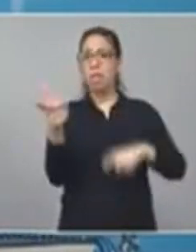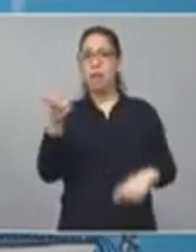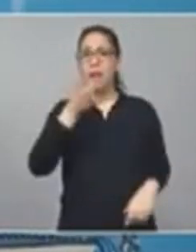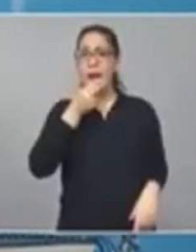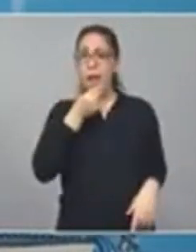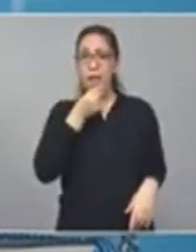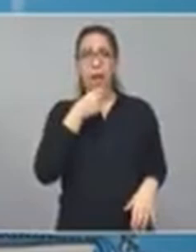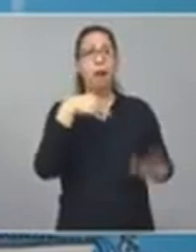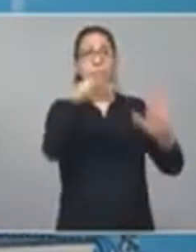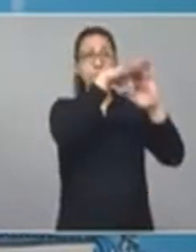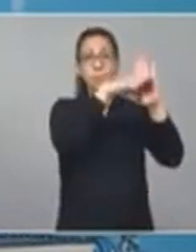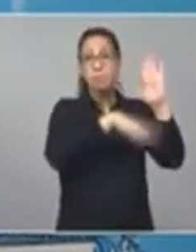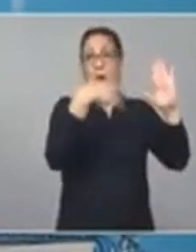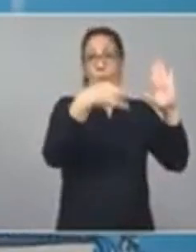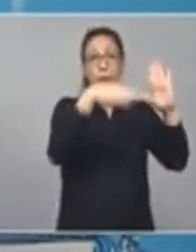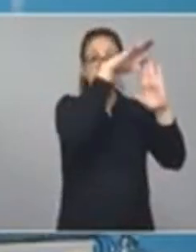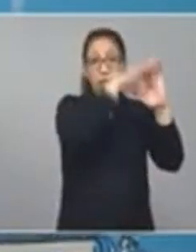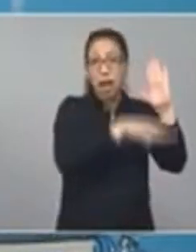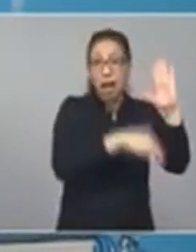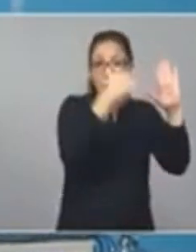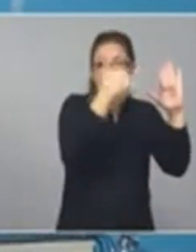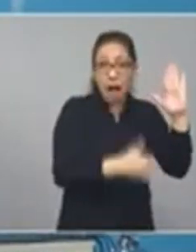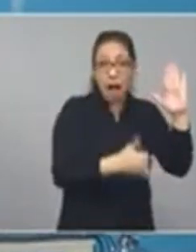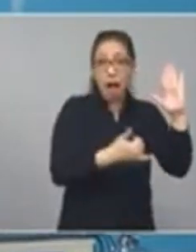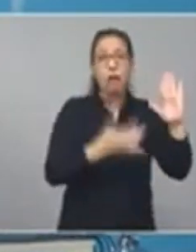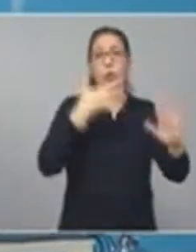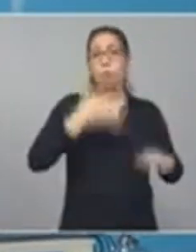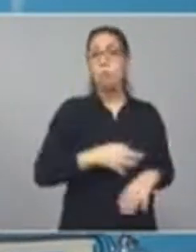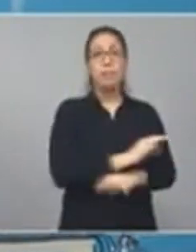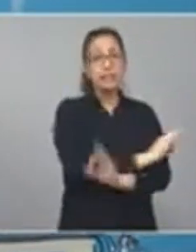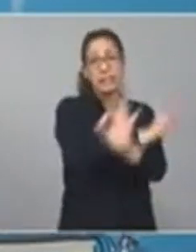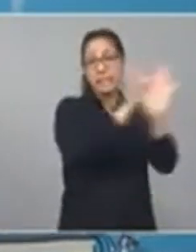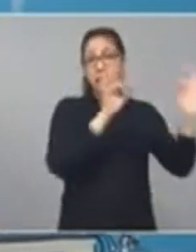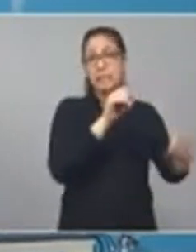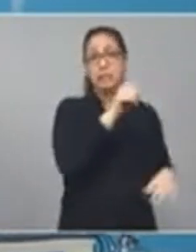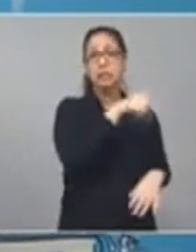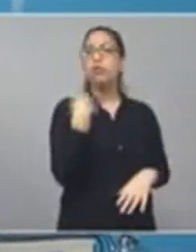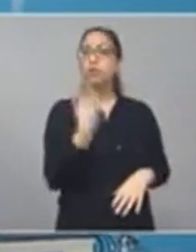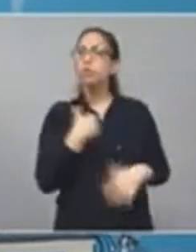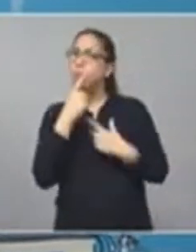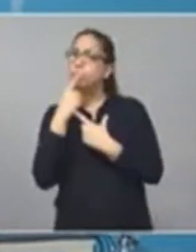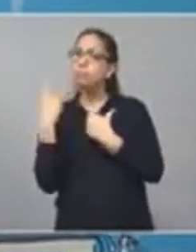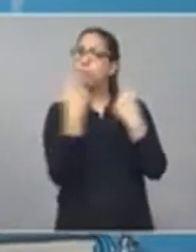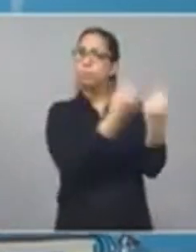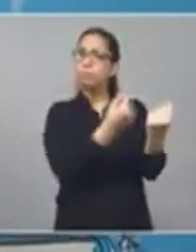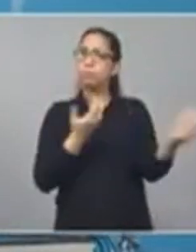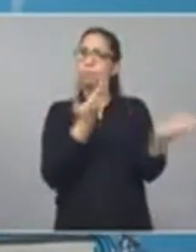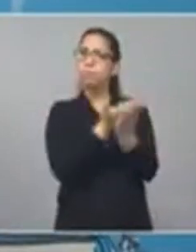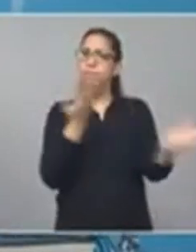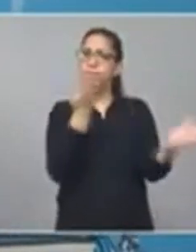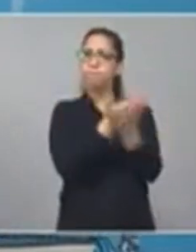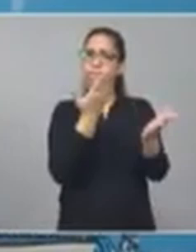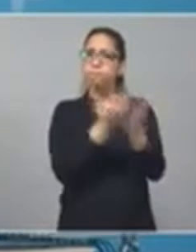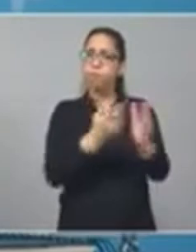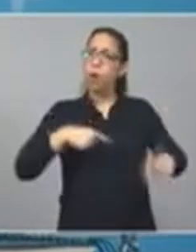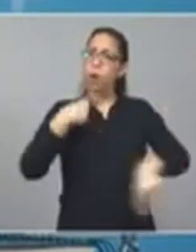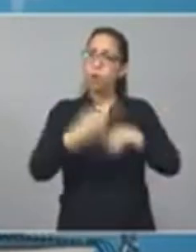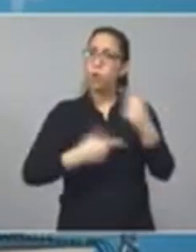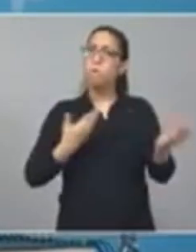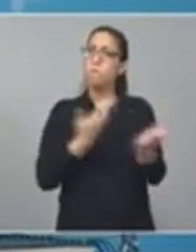ninguna de esas obligaciones. Hemos elevado, como ustedes saben, todos los reclamos correspondientes y vamos a seguir reclamando